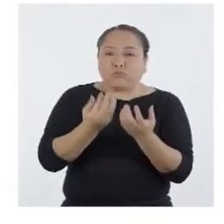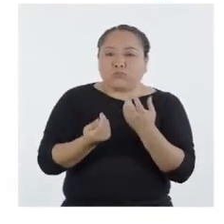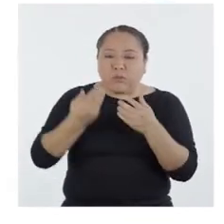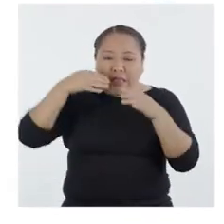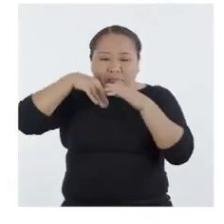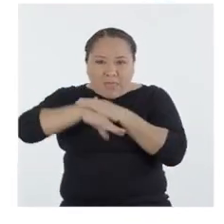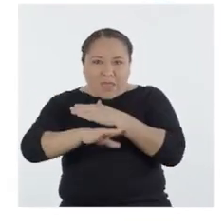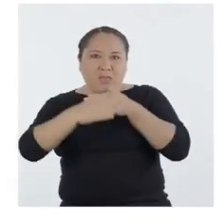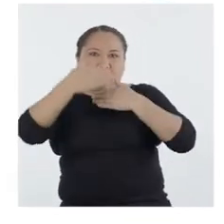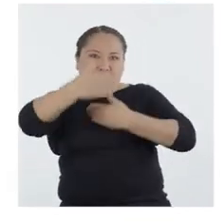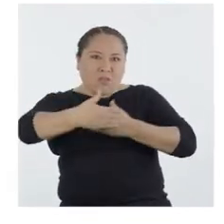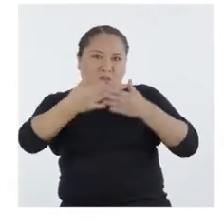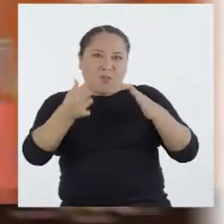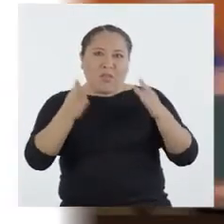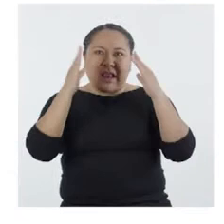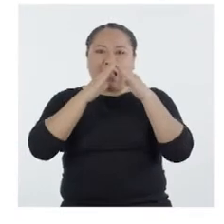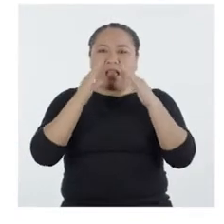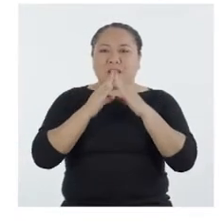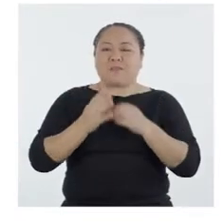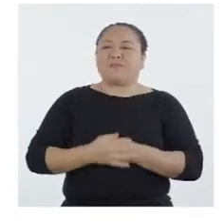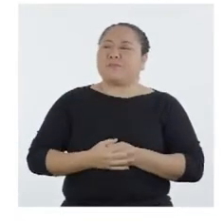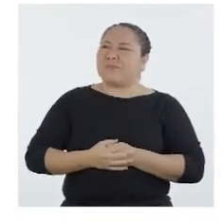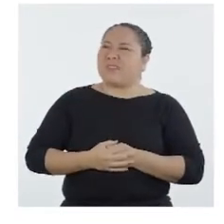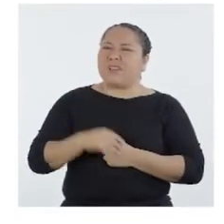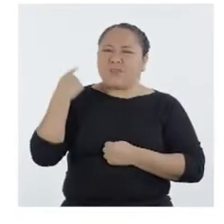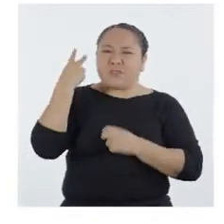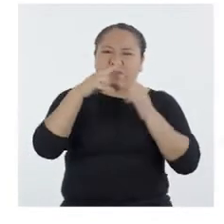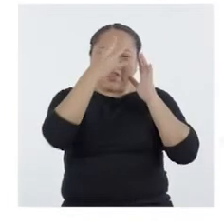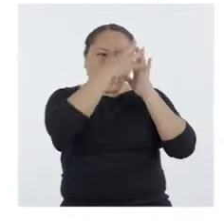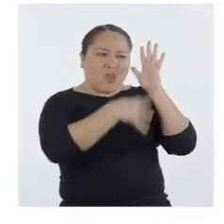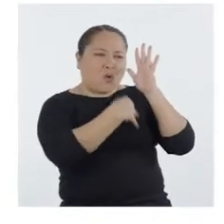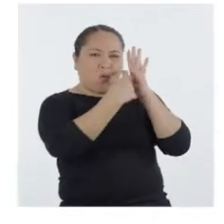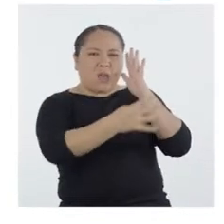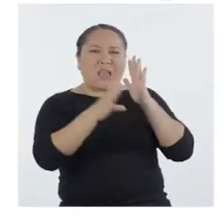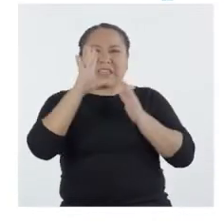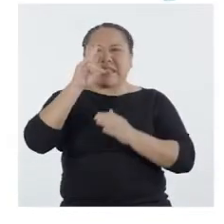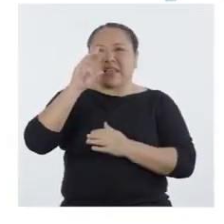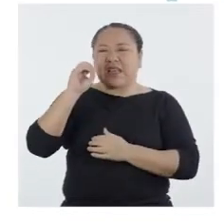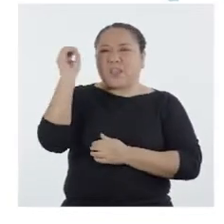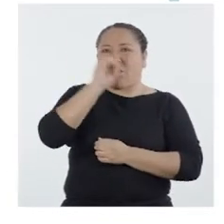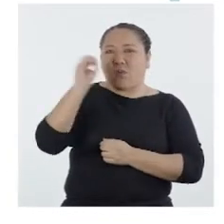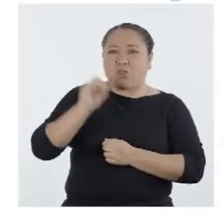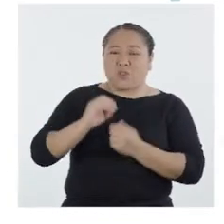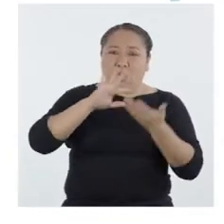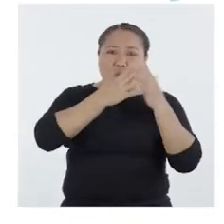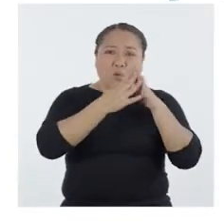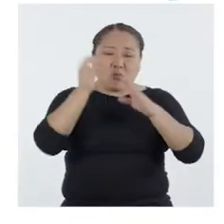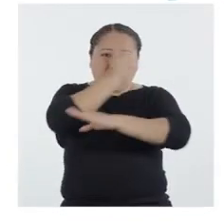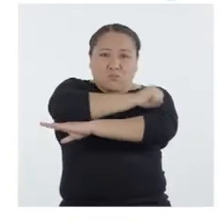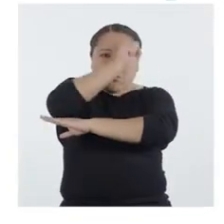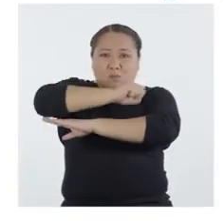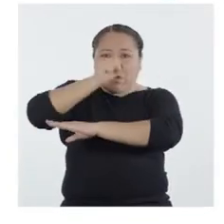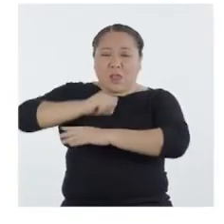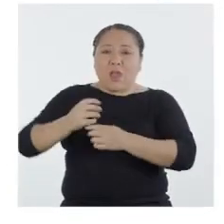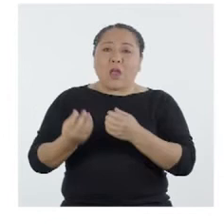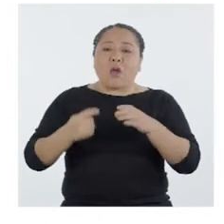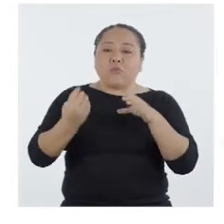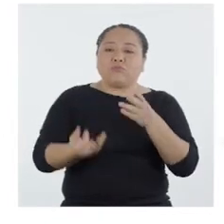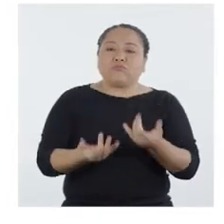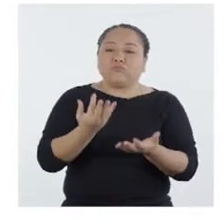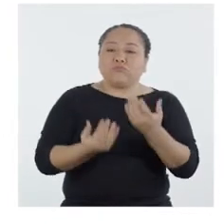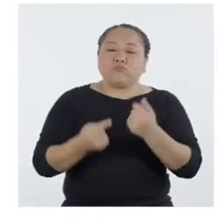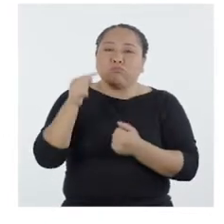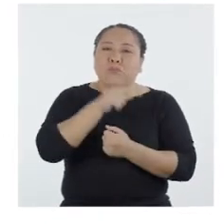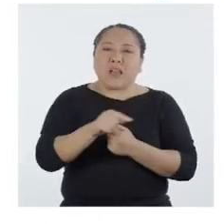fuego abierto dentro de su vivienda. Como se ve en este cuadro, es el 70% de la población rural la que cocina